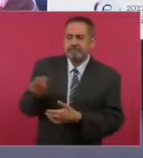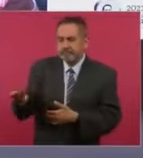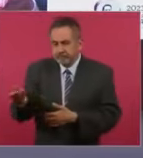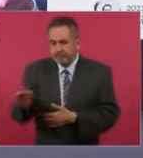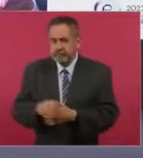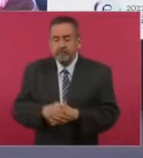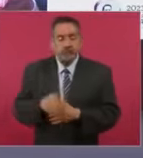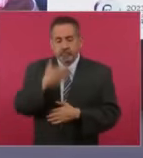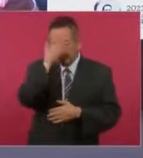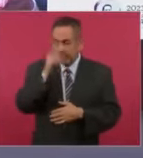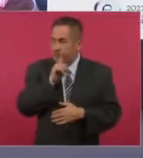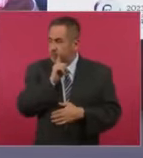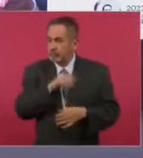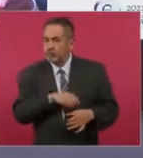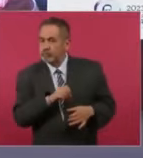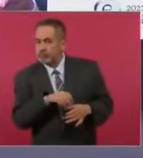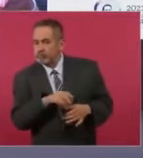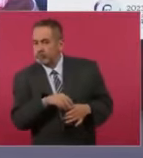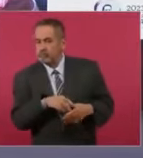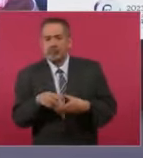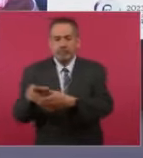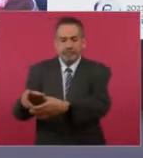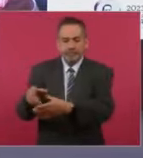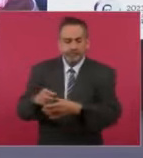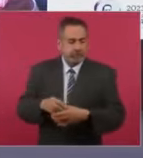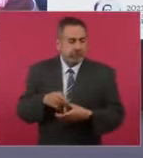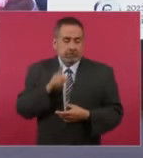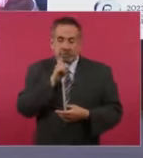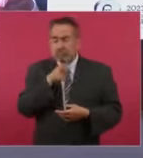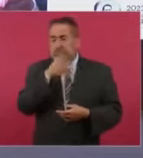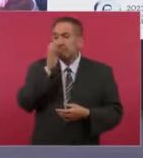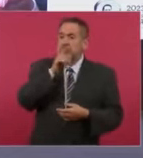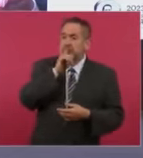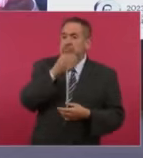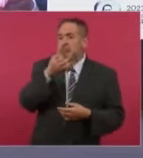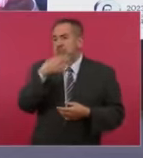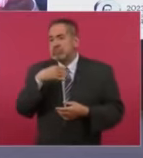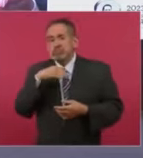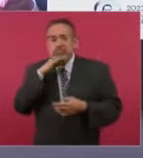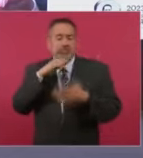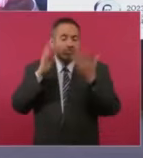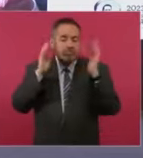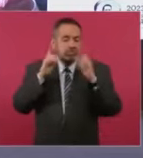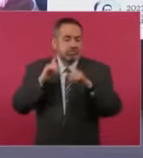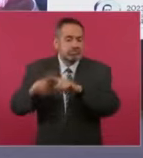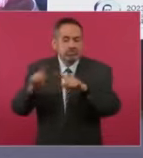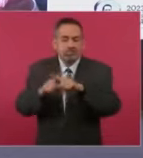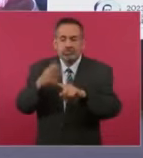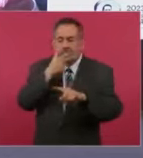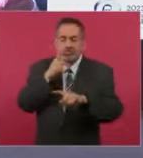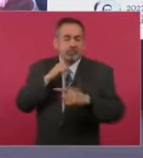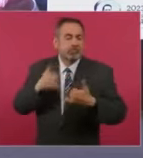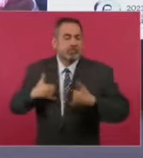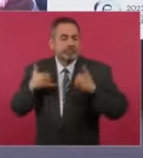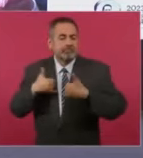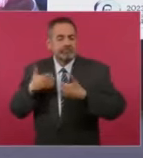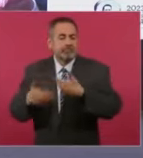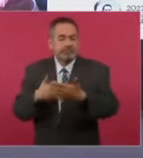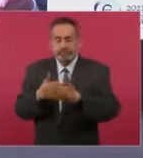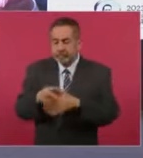contaminación accidental que las personas, las mujeres y hombres jóvenes principalmente